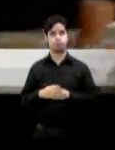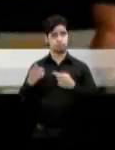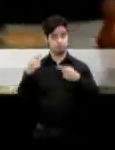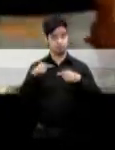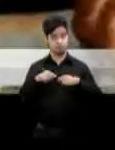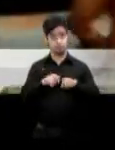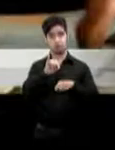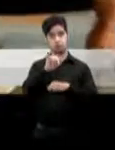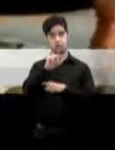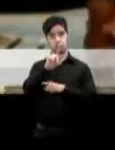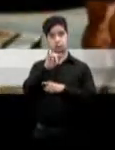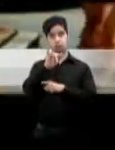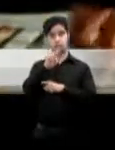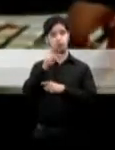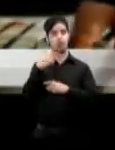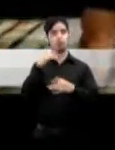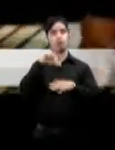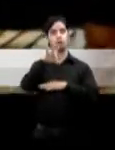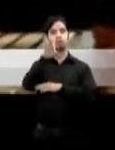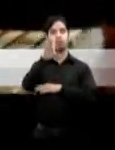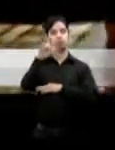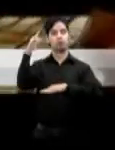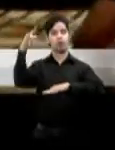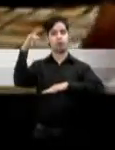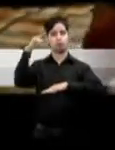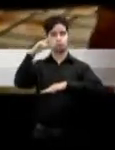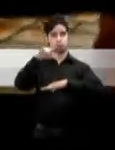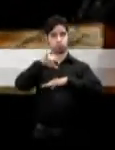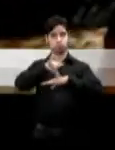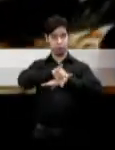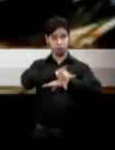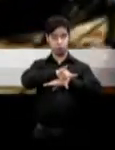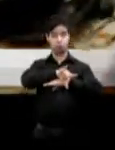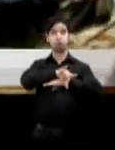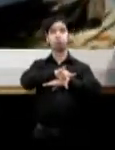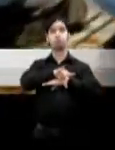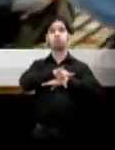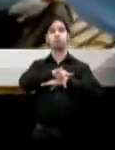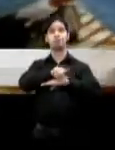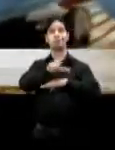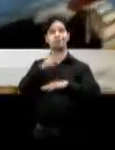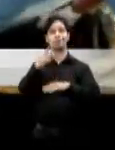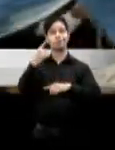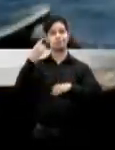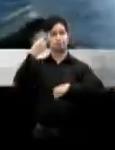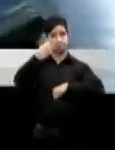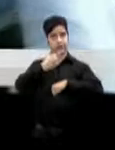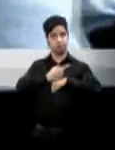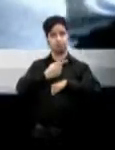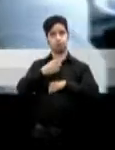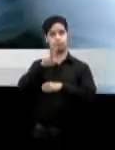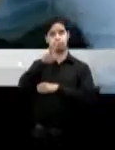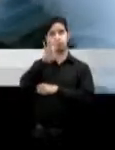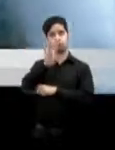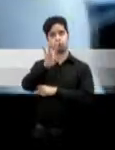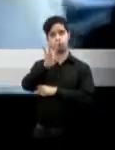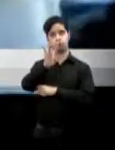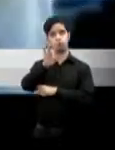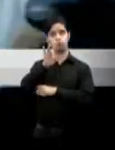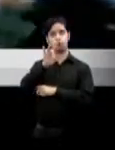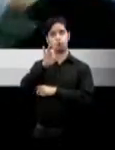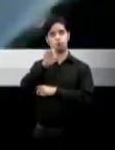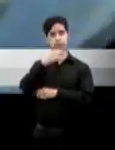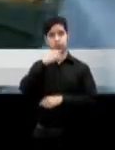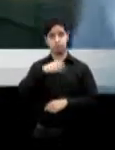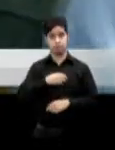la búsqueda de los restos del avión de Air Asia, que se cayó en el 28 de diciembre en el mar de